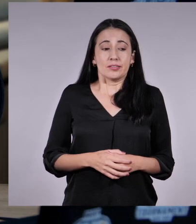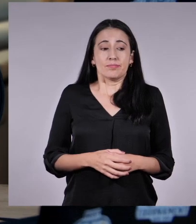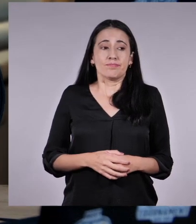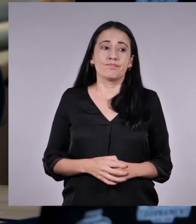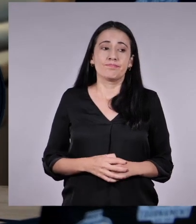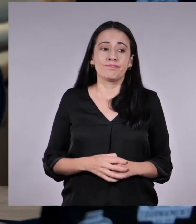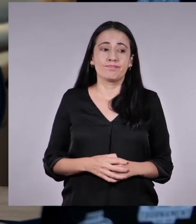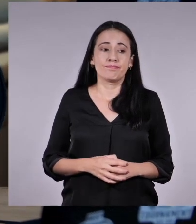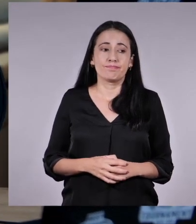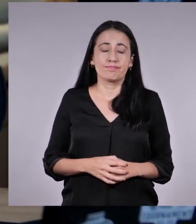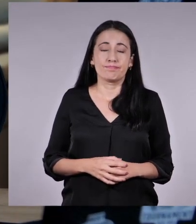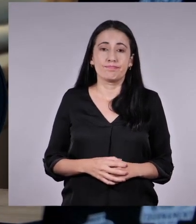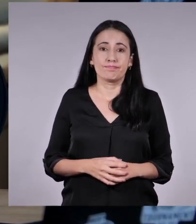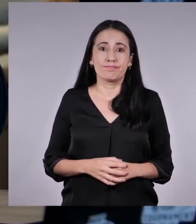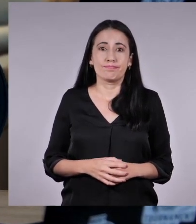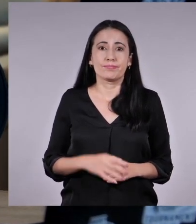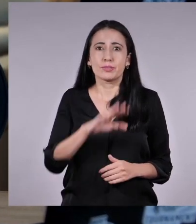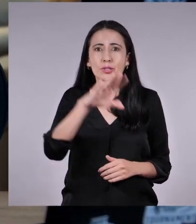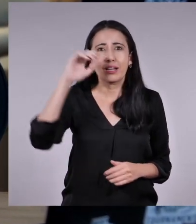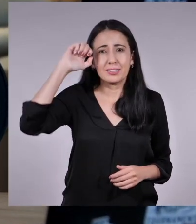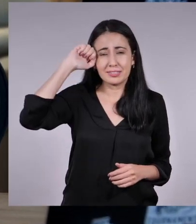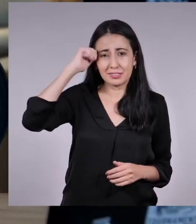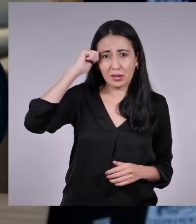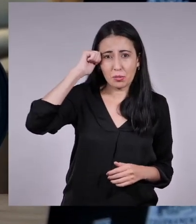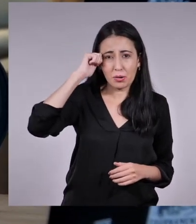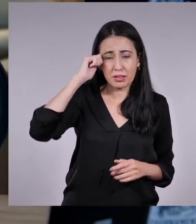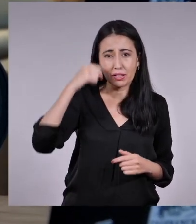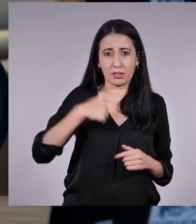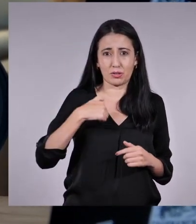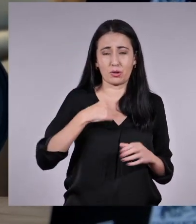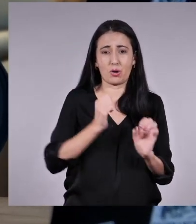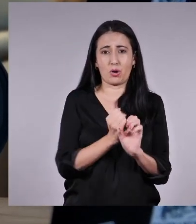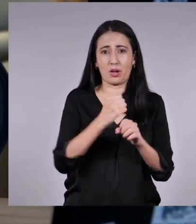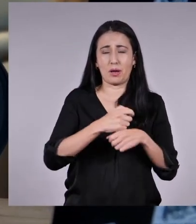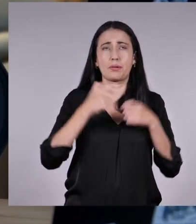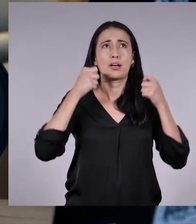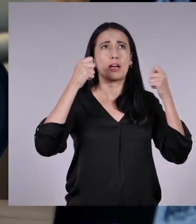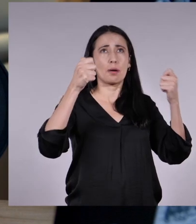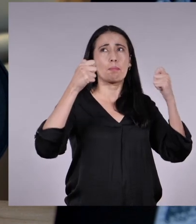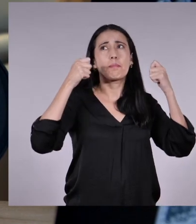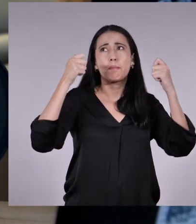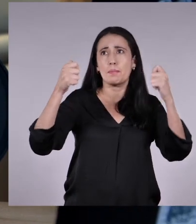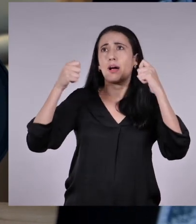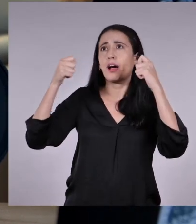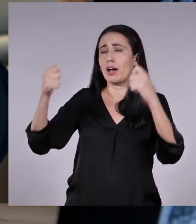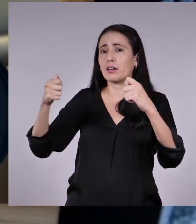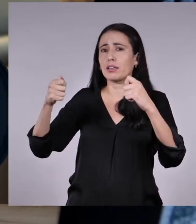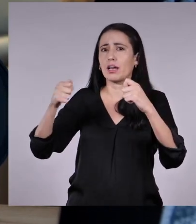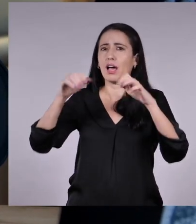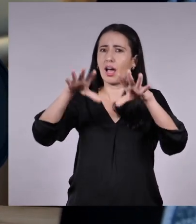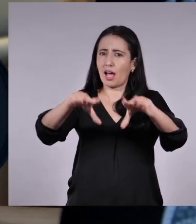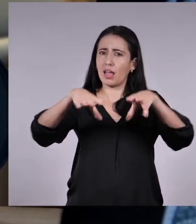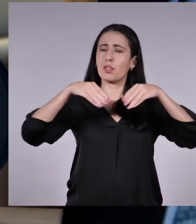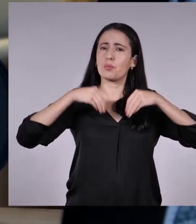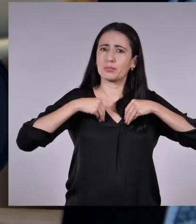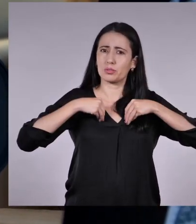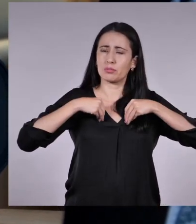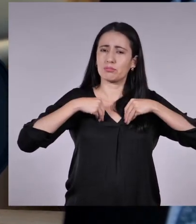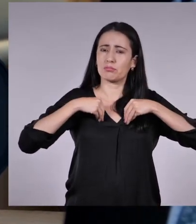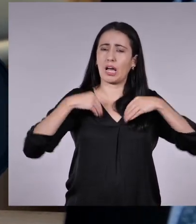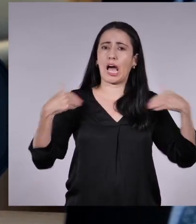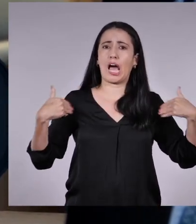¿se acuerdan de la campaña que estoy haciendo en redes sociales sobre la adopción de animalitos sin hogar?